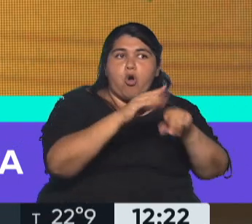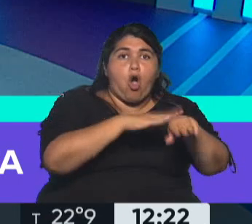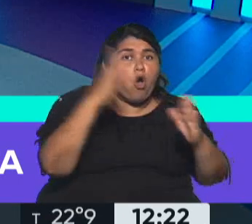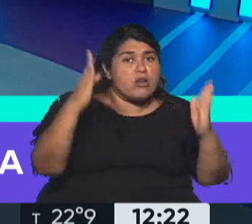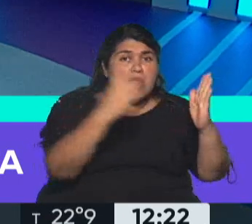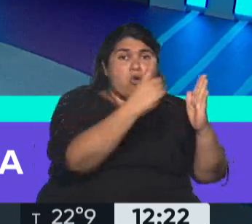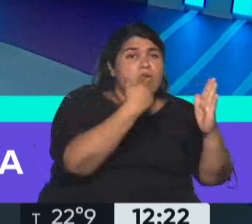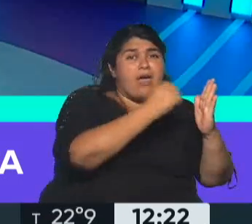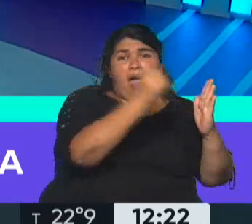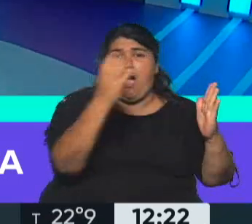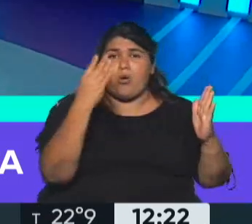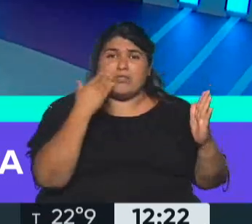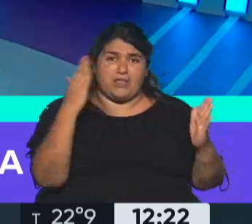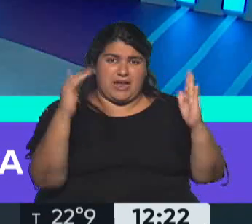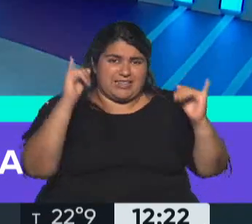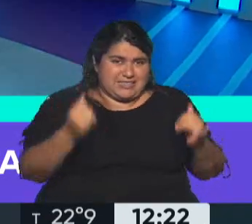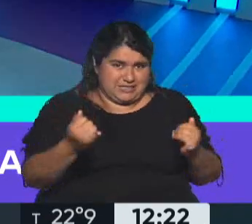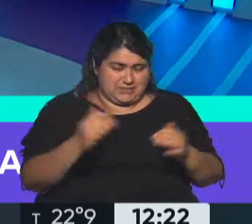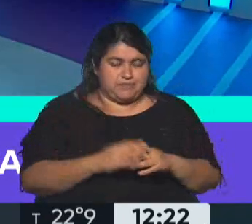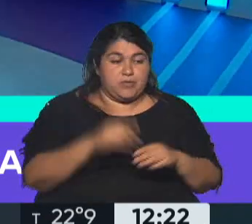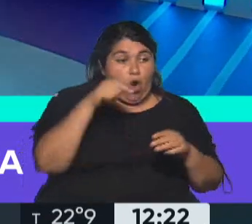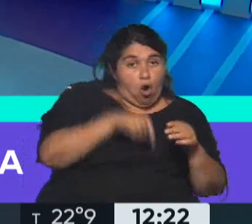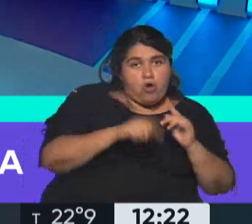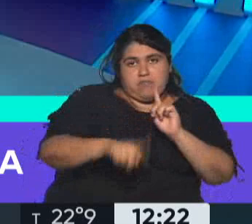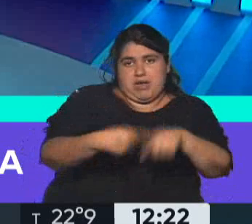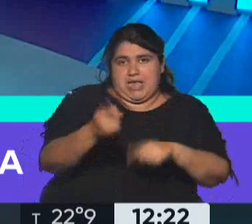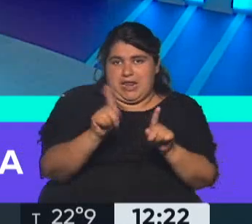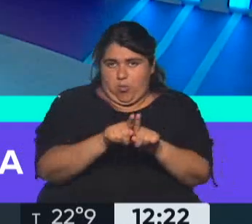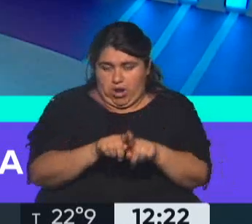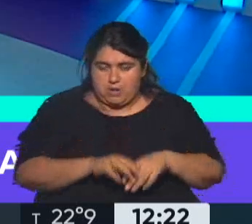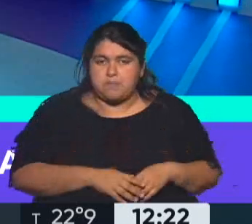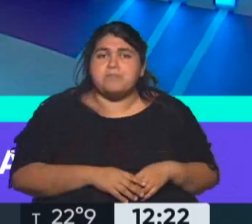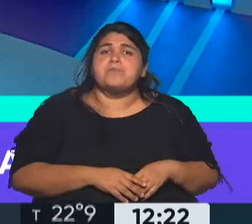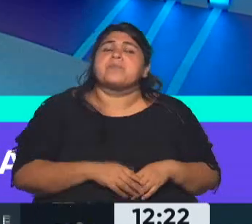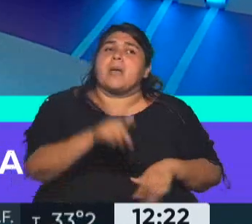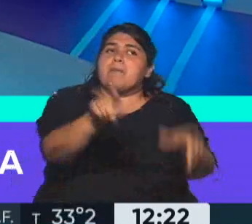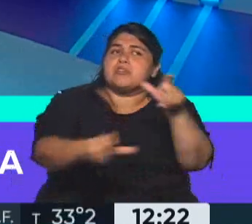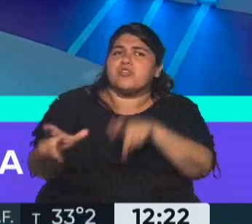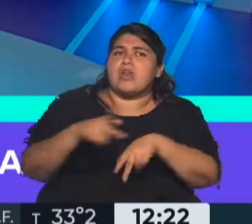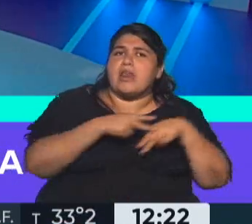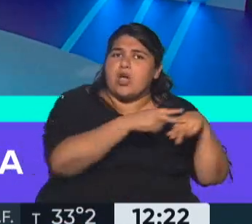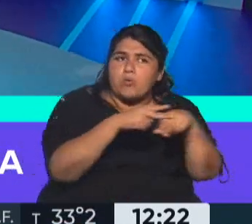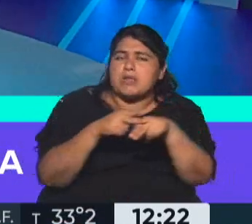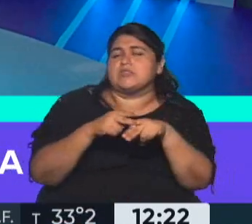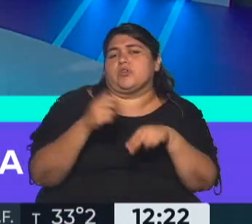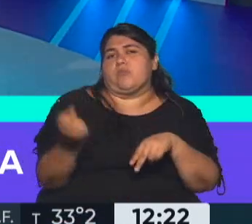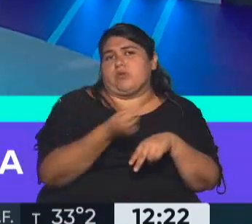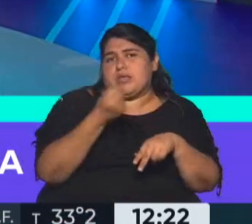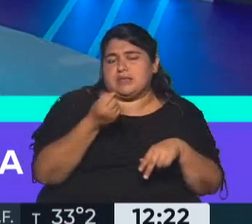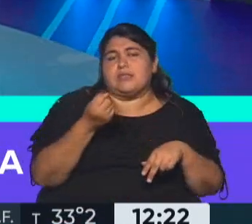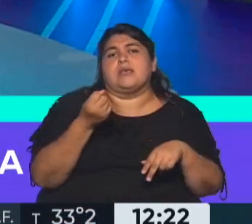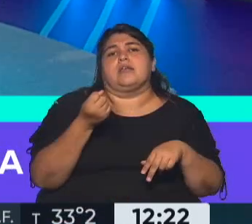13 a 16 del día de hoy y el del día de mañana. Y bueno, y a los usuarios también la recomendación para que bajen en lo posible el consumo